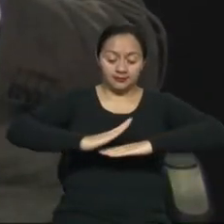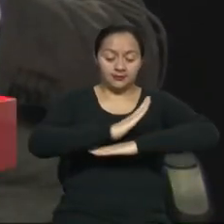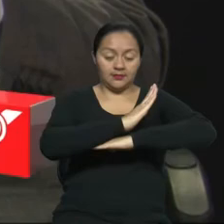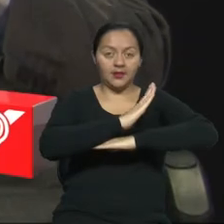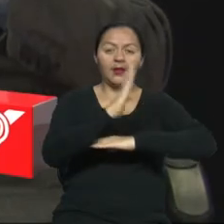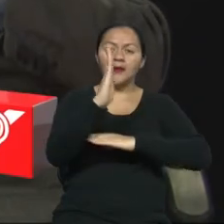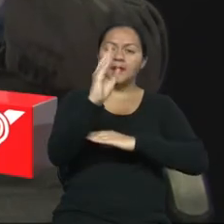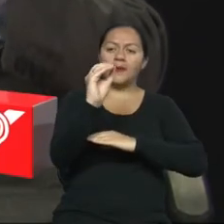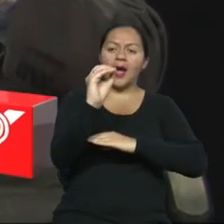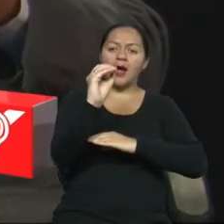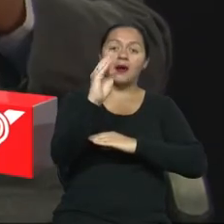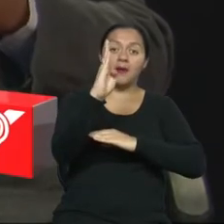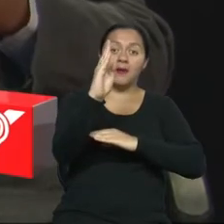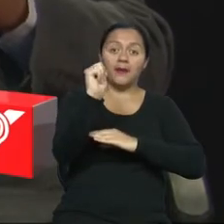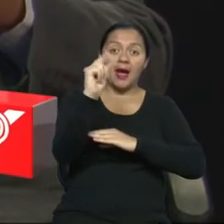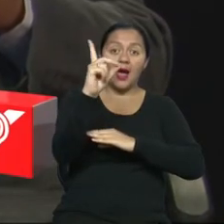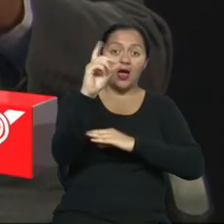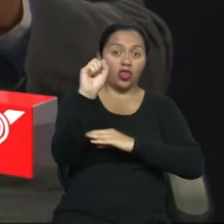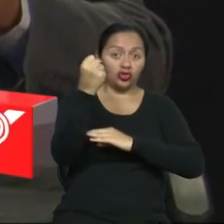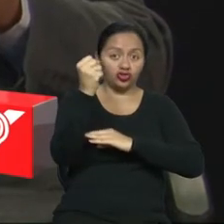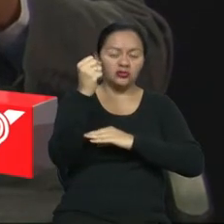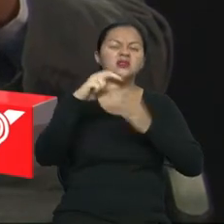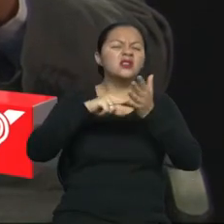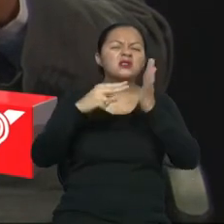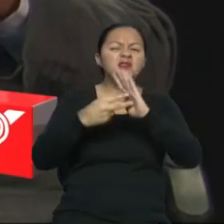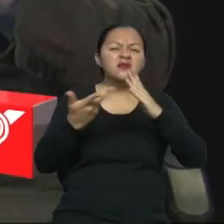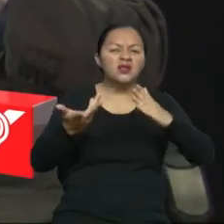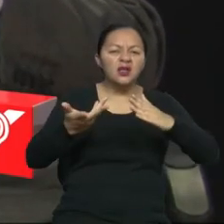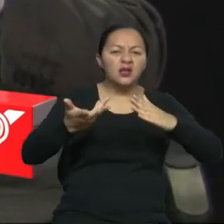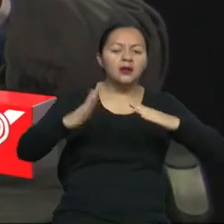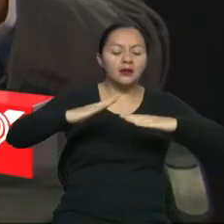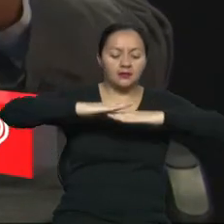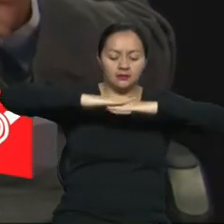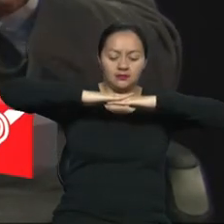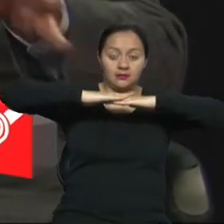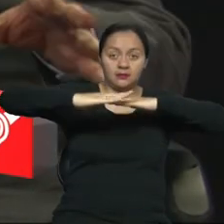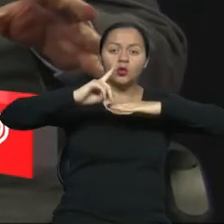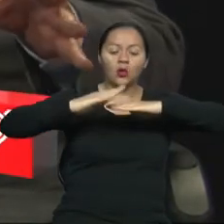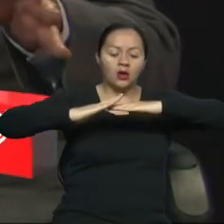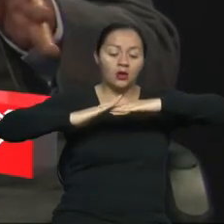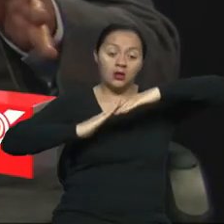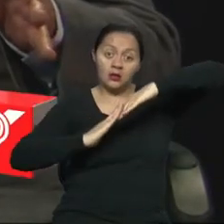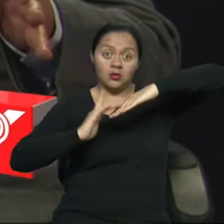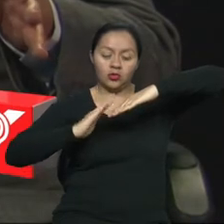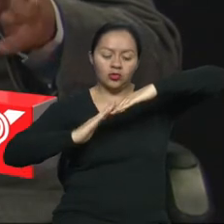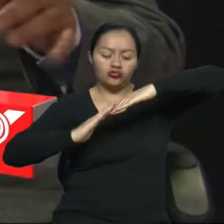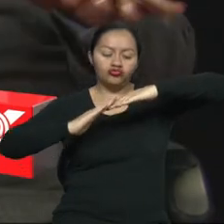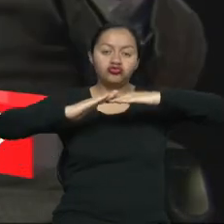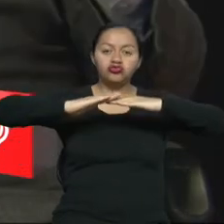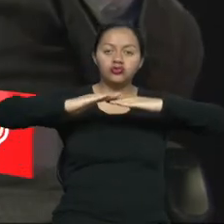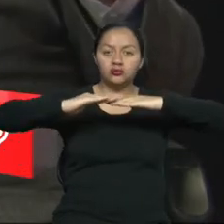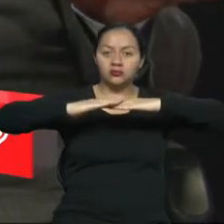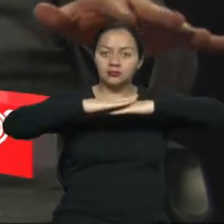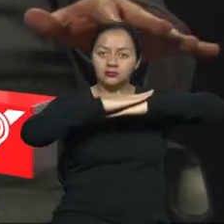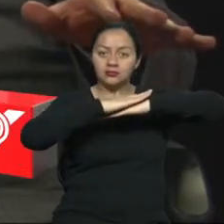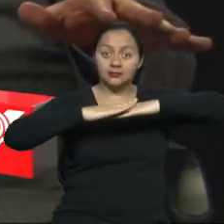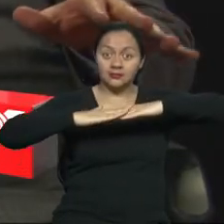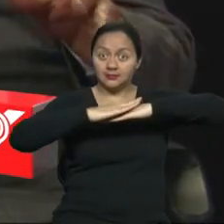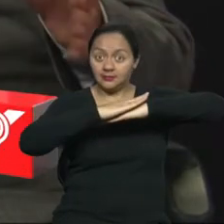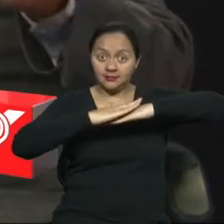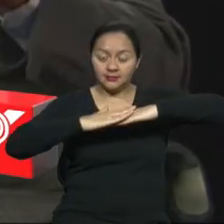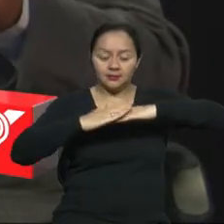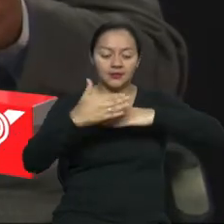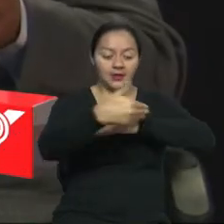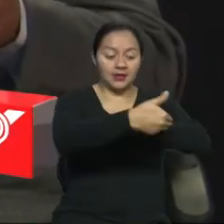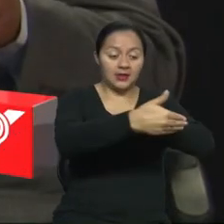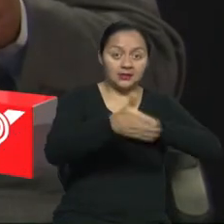aquellos planos inclinados. No son rampas que encontramos en todas las aceras. Pueden estar en las esquinas,